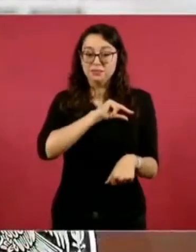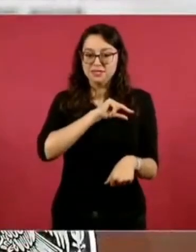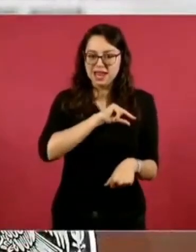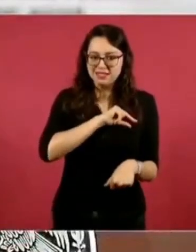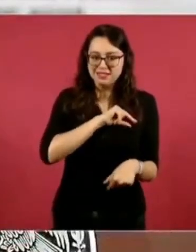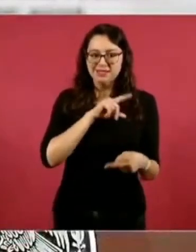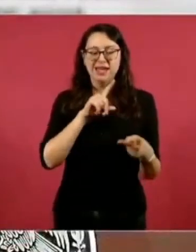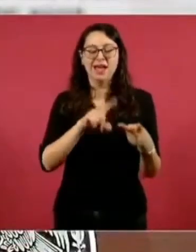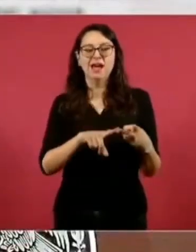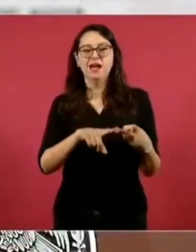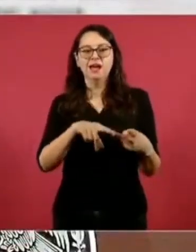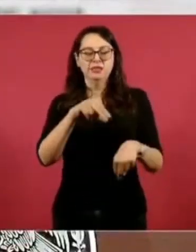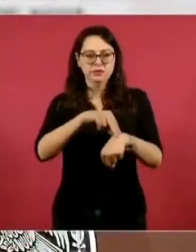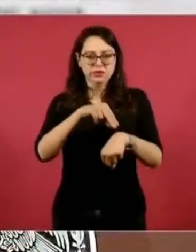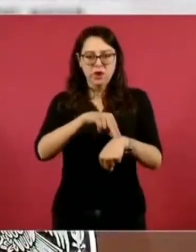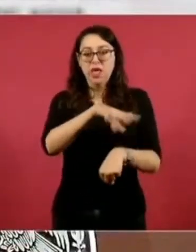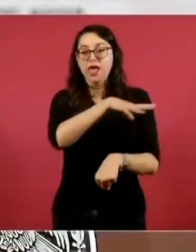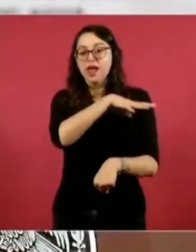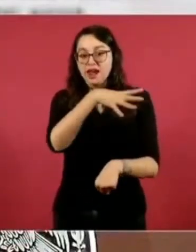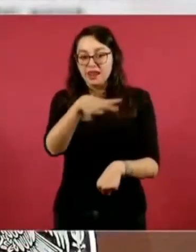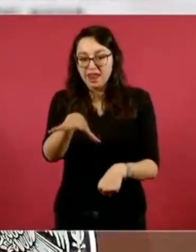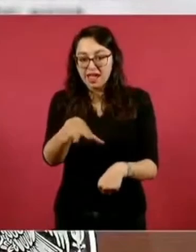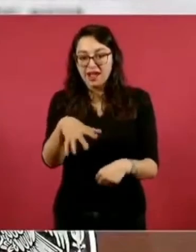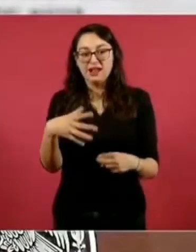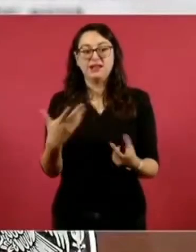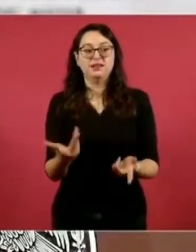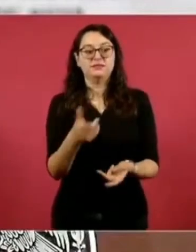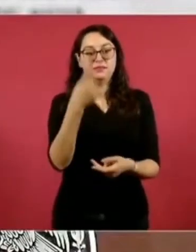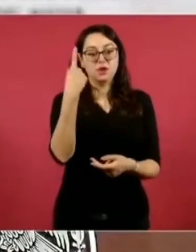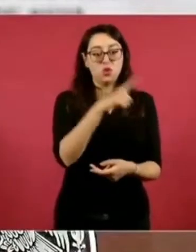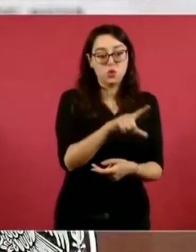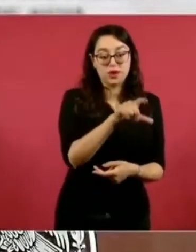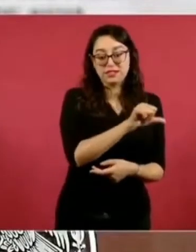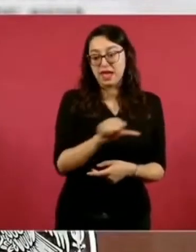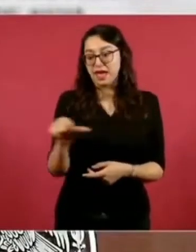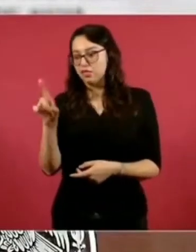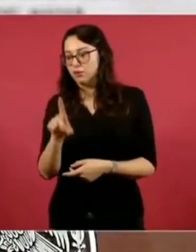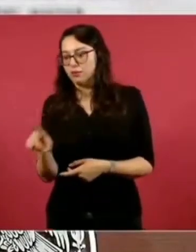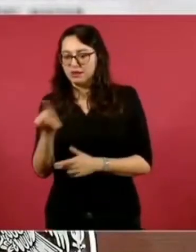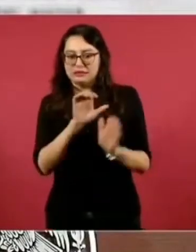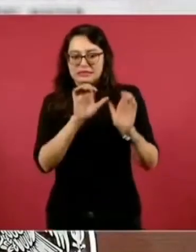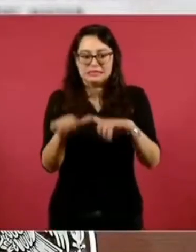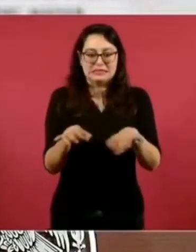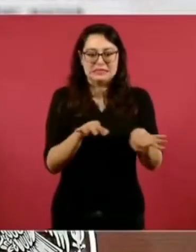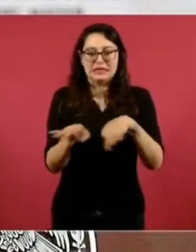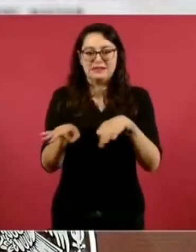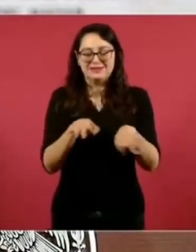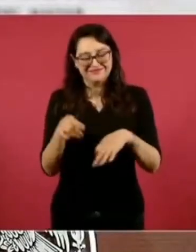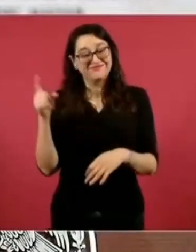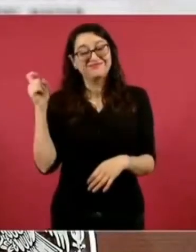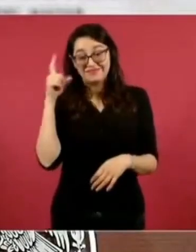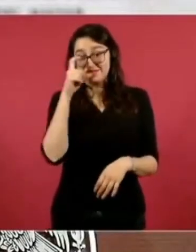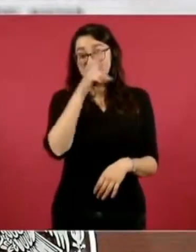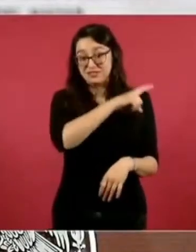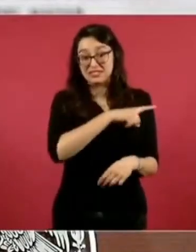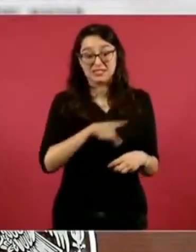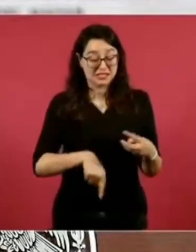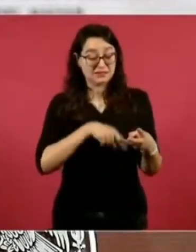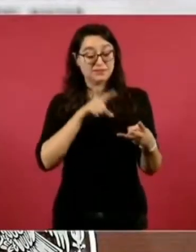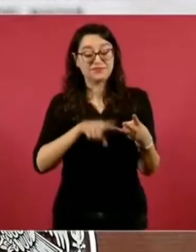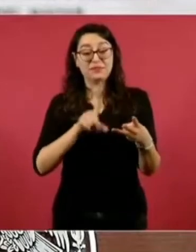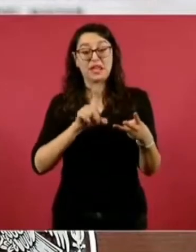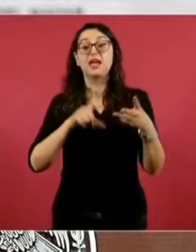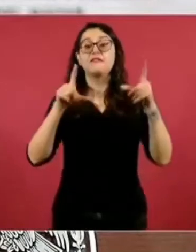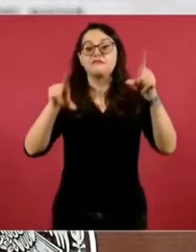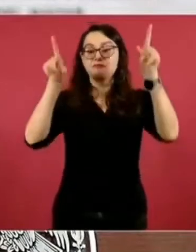que atiendan de lunes a domingo, de enfermería y desde luego el estado